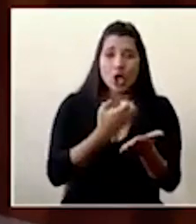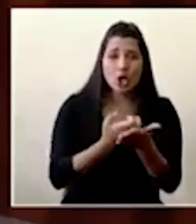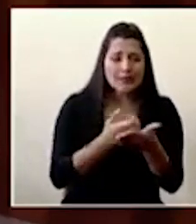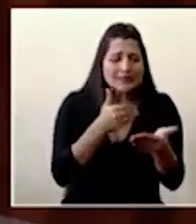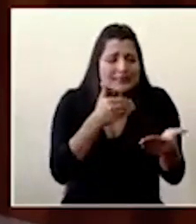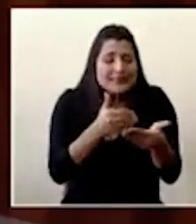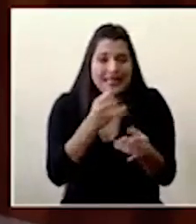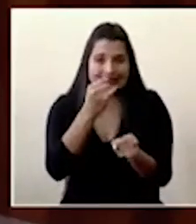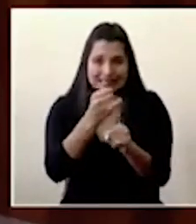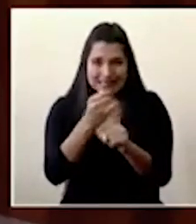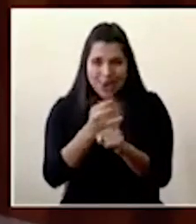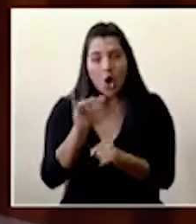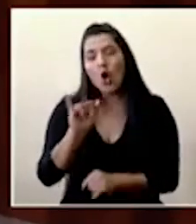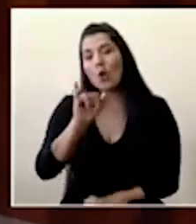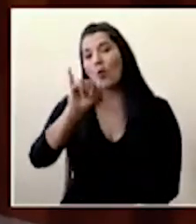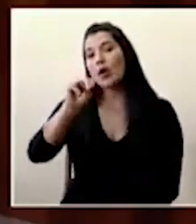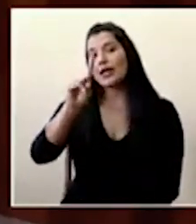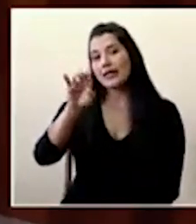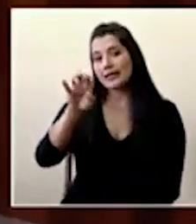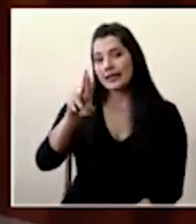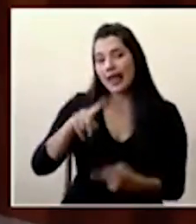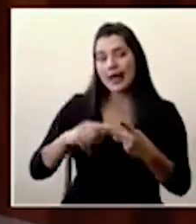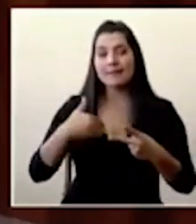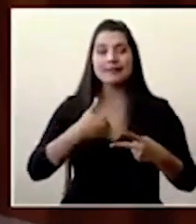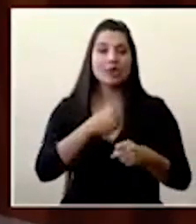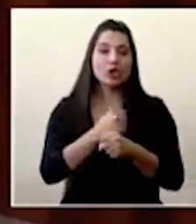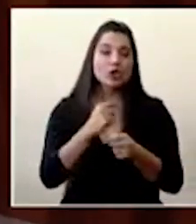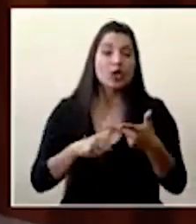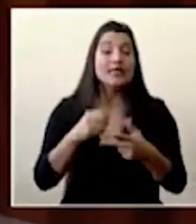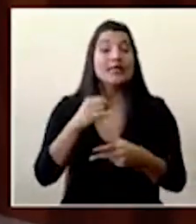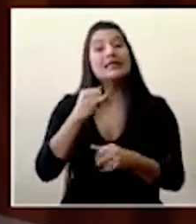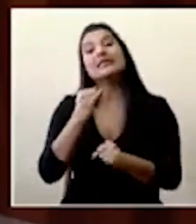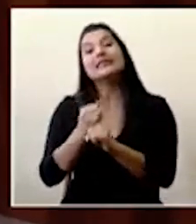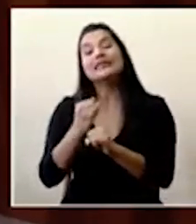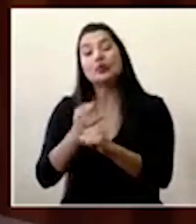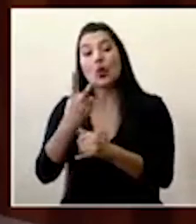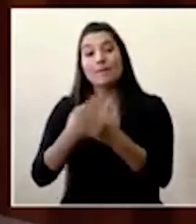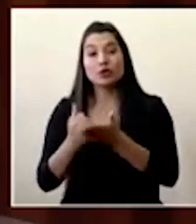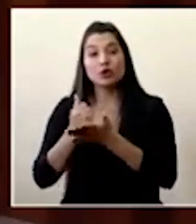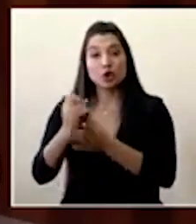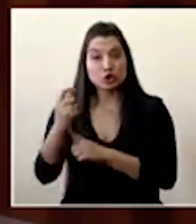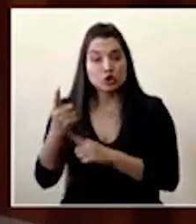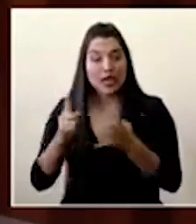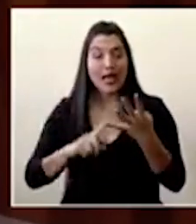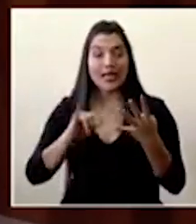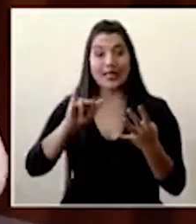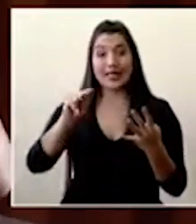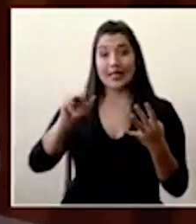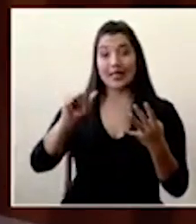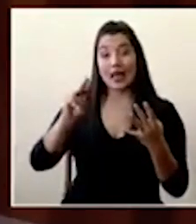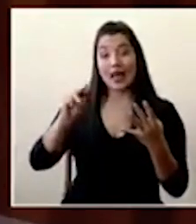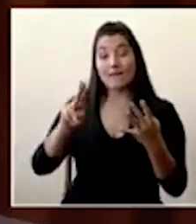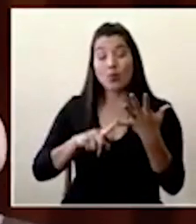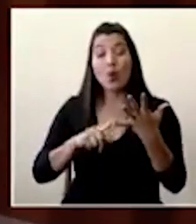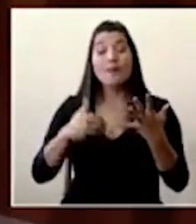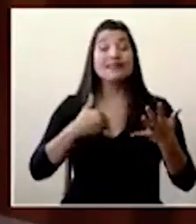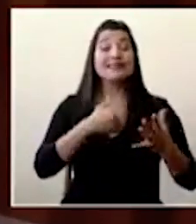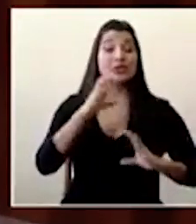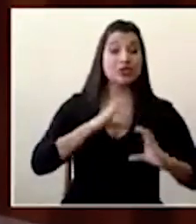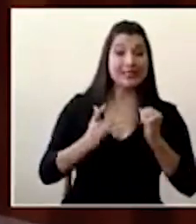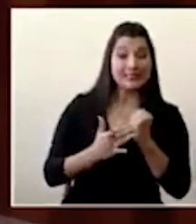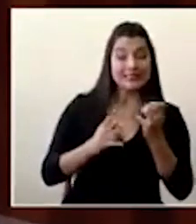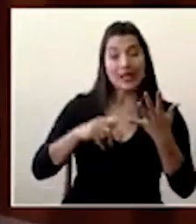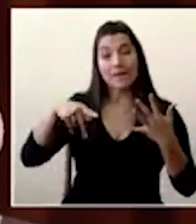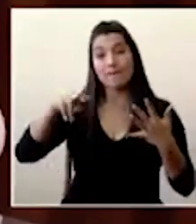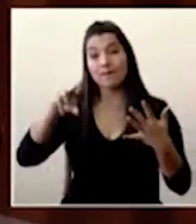tipo INDER, Ministerio de Trabajo, Instituto Mixto de Ayuda Social, INAMU, Ministerio de Ciencia y Tecnología, PROCOM,